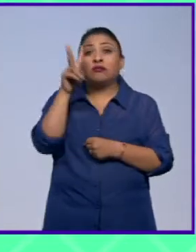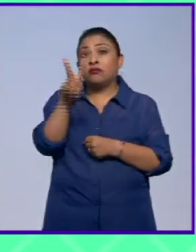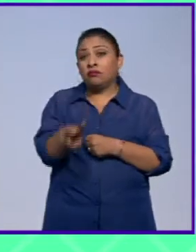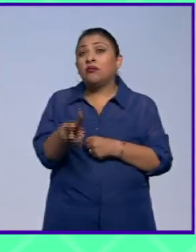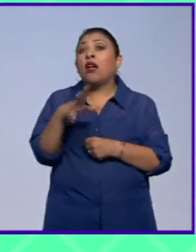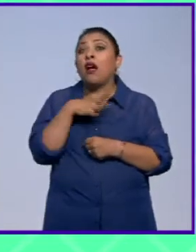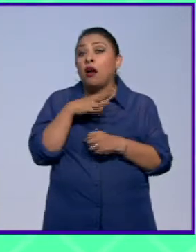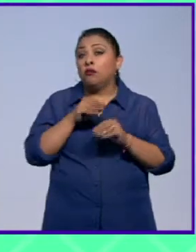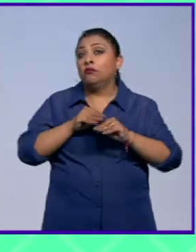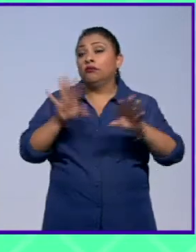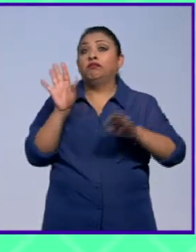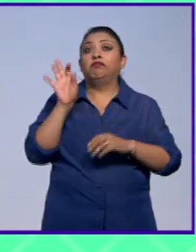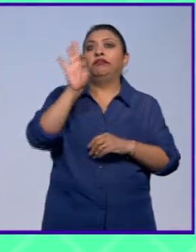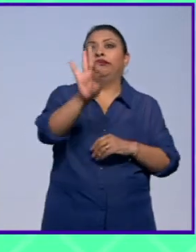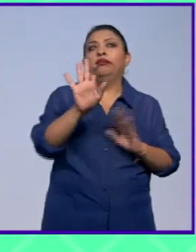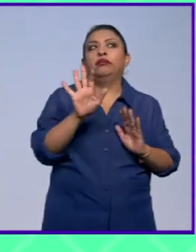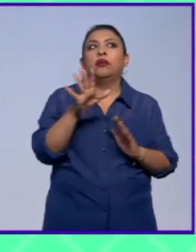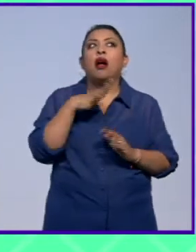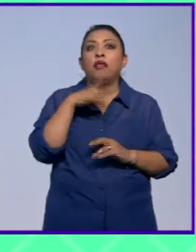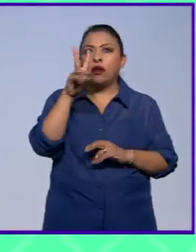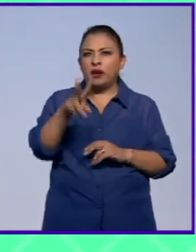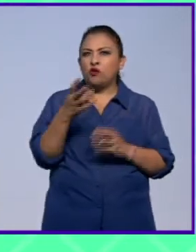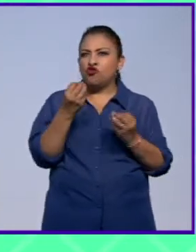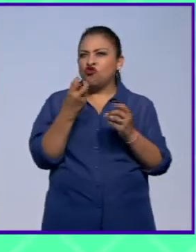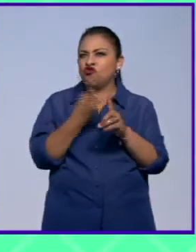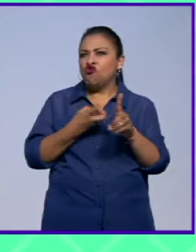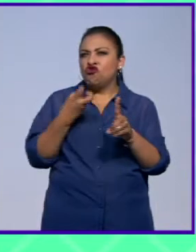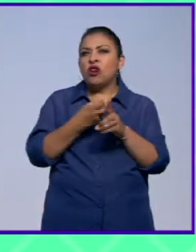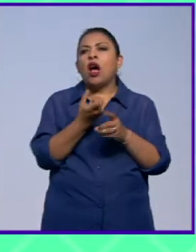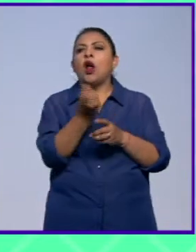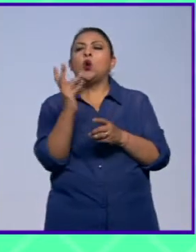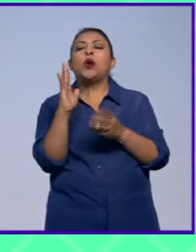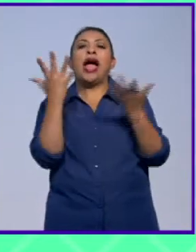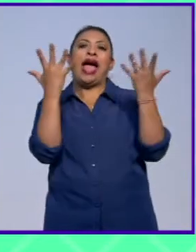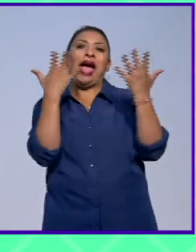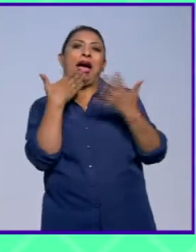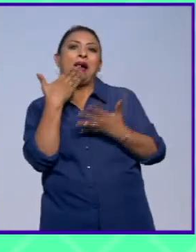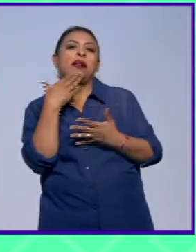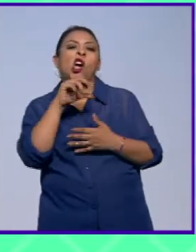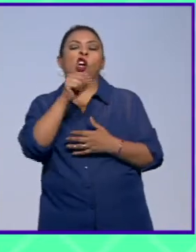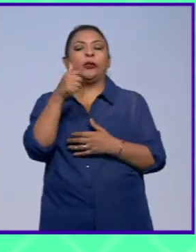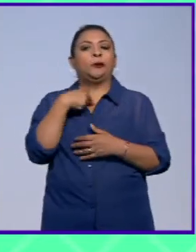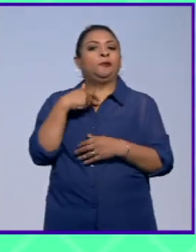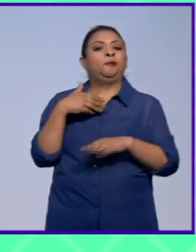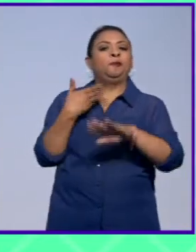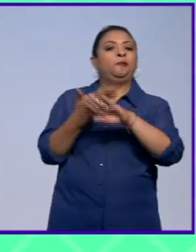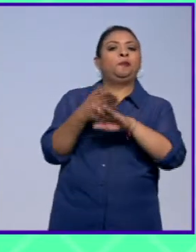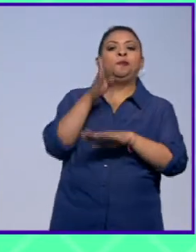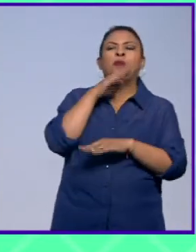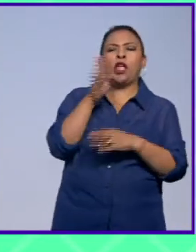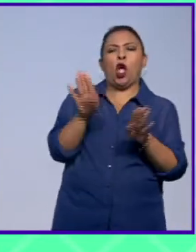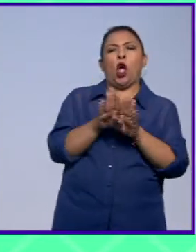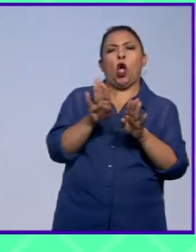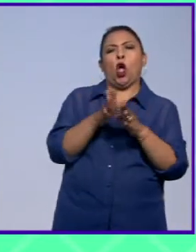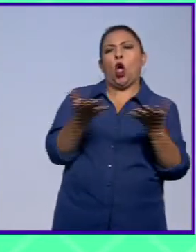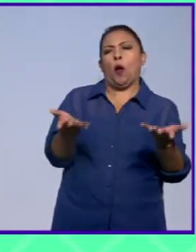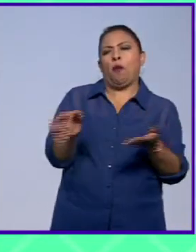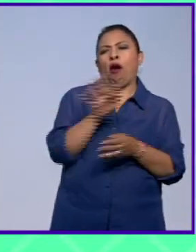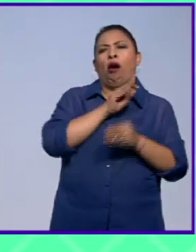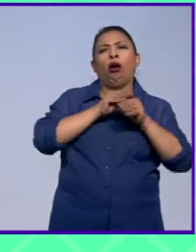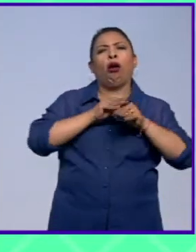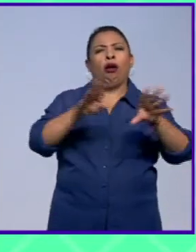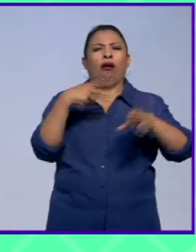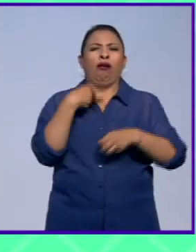que ha generado ámpula ha sido duramente criticado por algunos aplaudido por otros denostado diciendo que cómo se atreven a hacer un